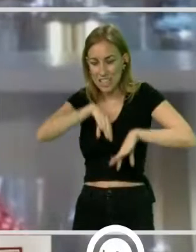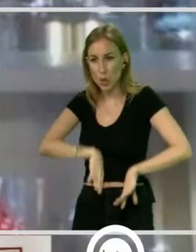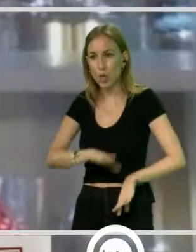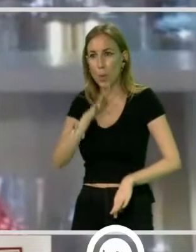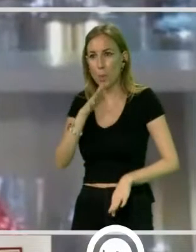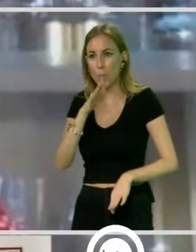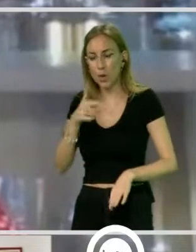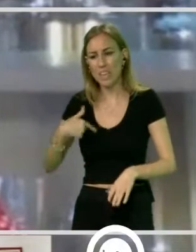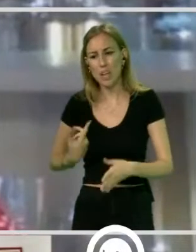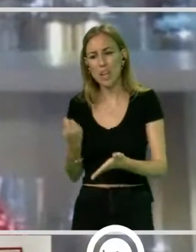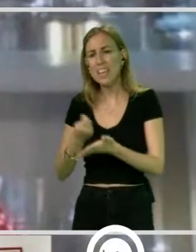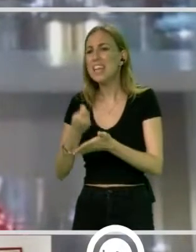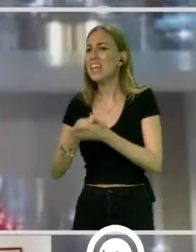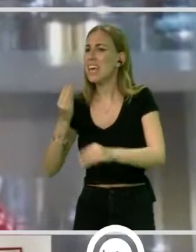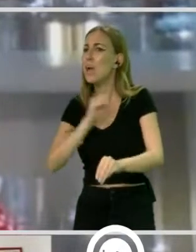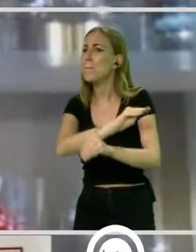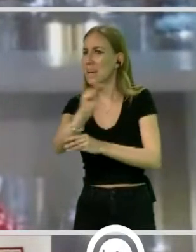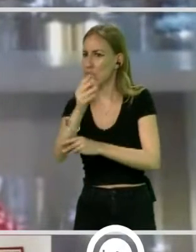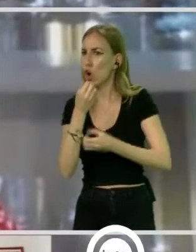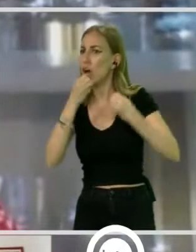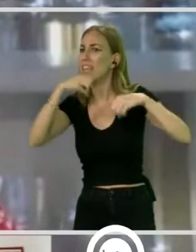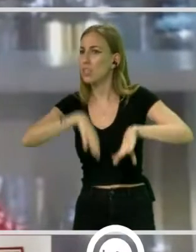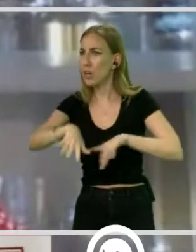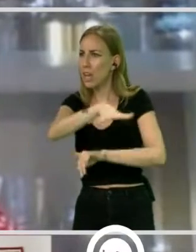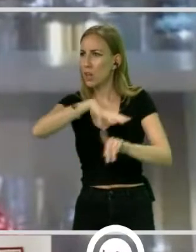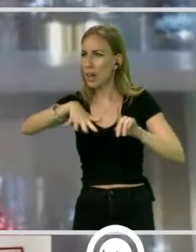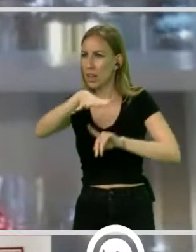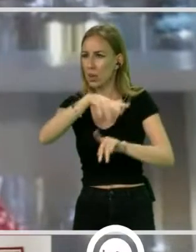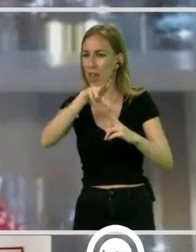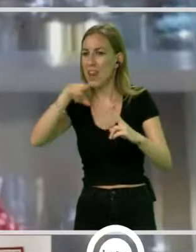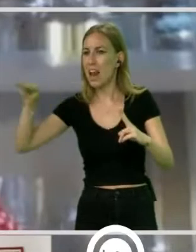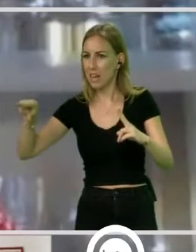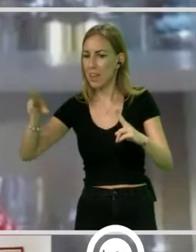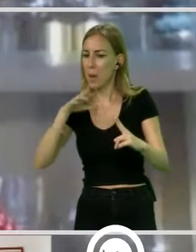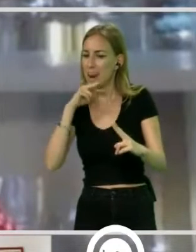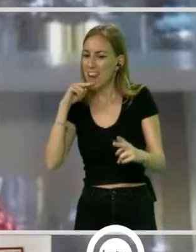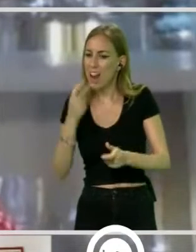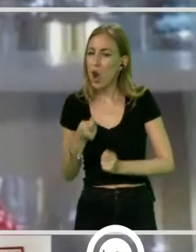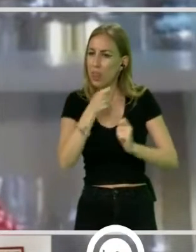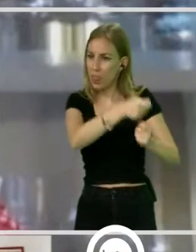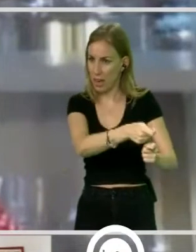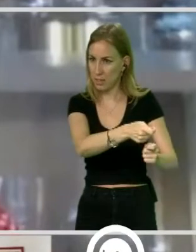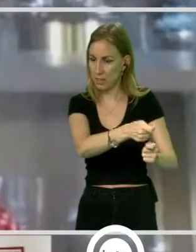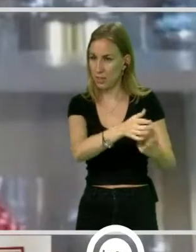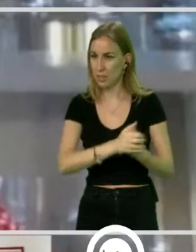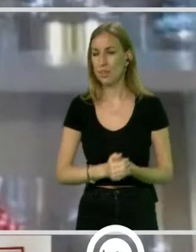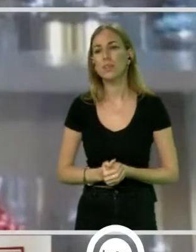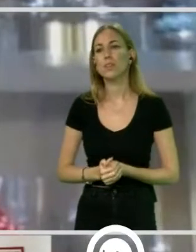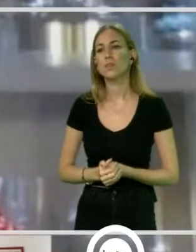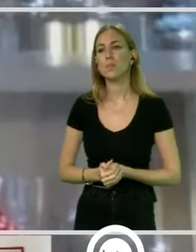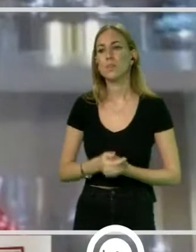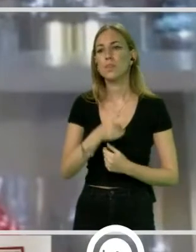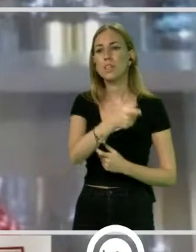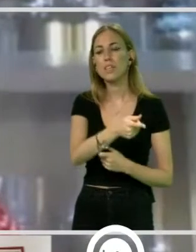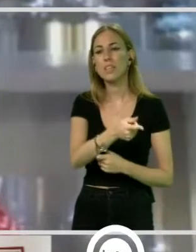una inversión histórica en todo el entorno de la Alcazaba para poner en valor la zona. Se lleva hablando del